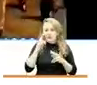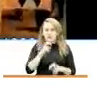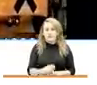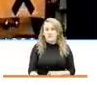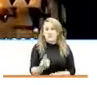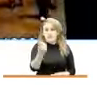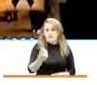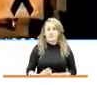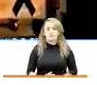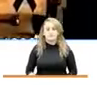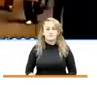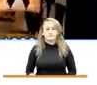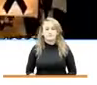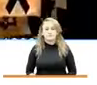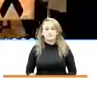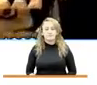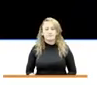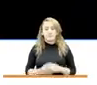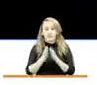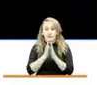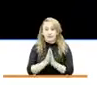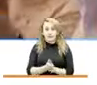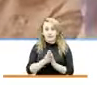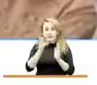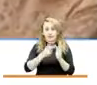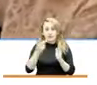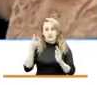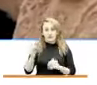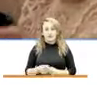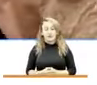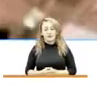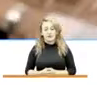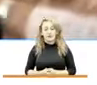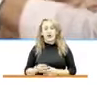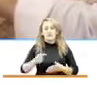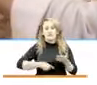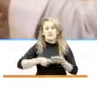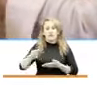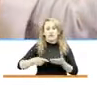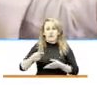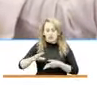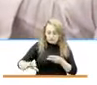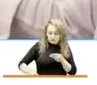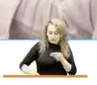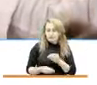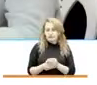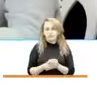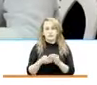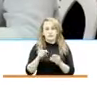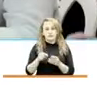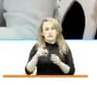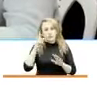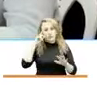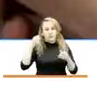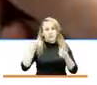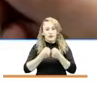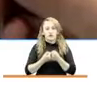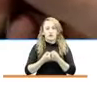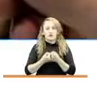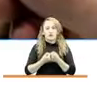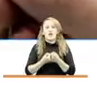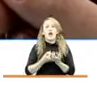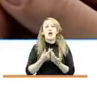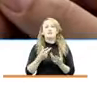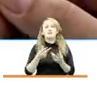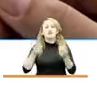En diciembre del año 2020 se firmó una adhesión a ese convenio que por la suma